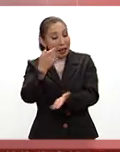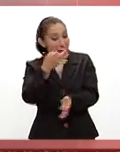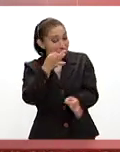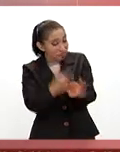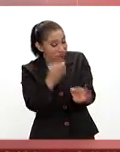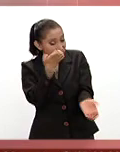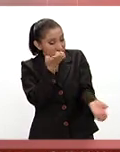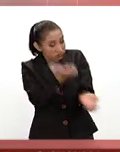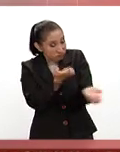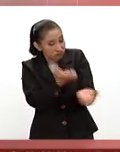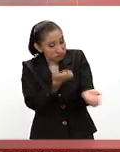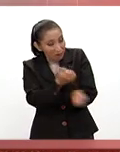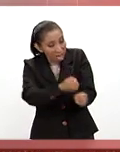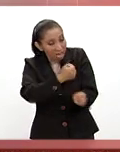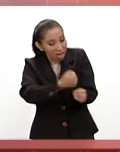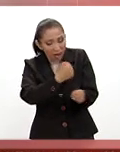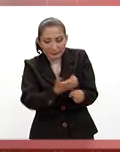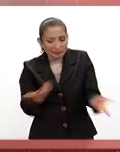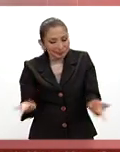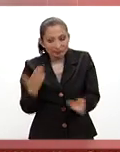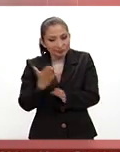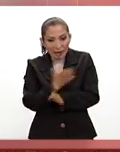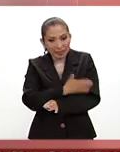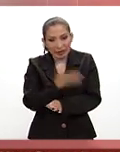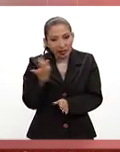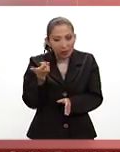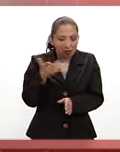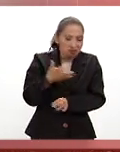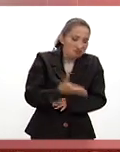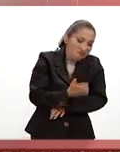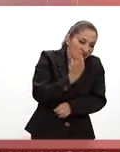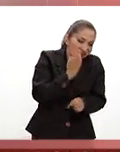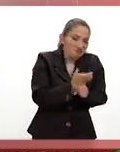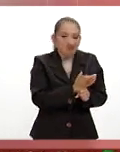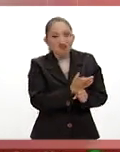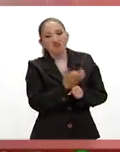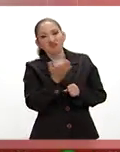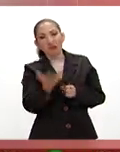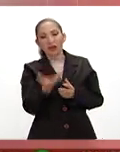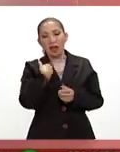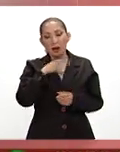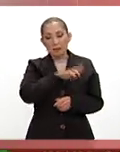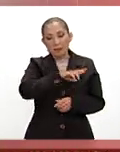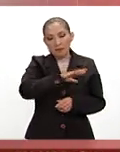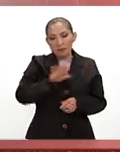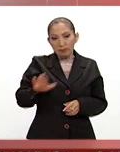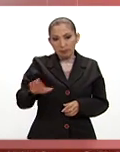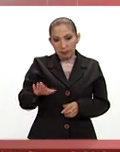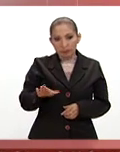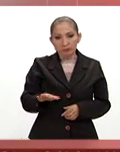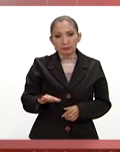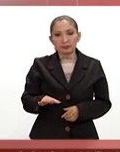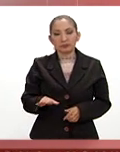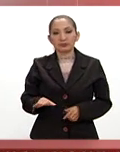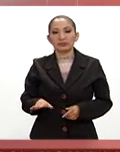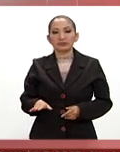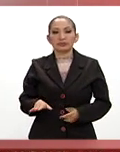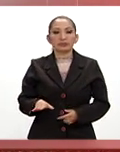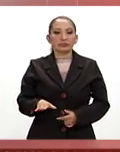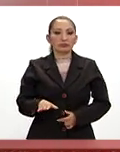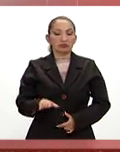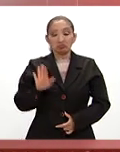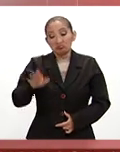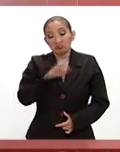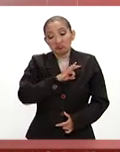entrenamiento, y aquí sí es una cuestión de preparación, su entrenamiento por cuestiones ya muy particulares, es de la manera